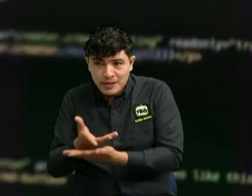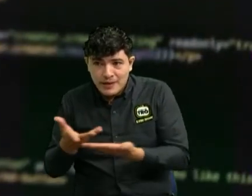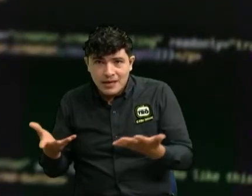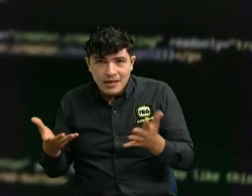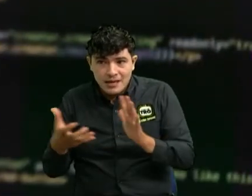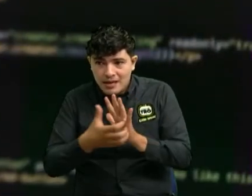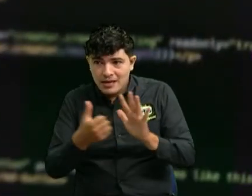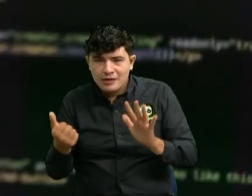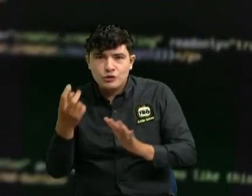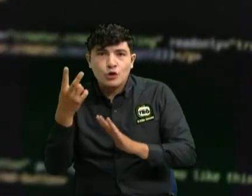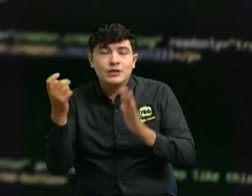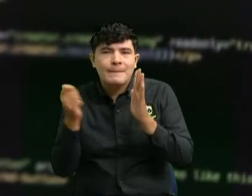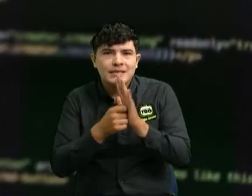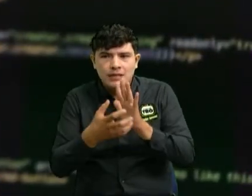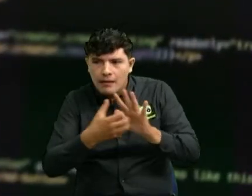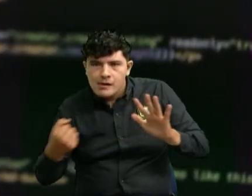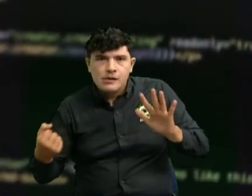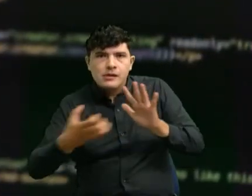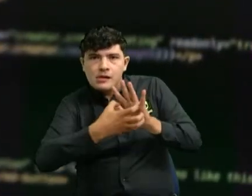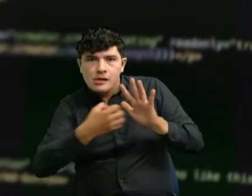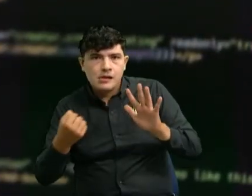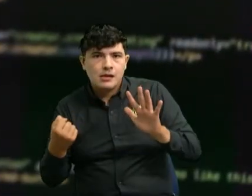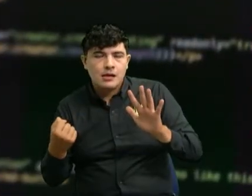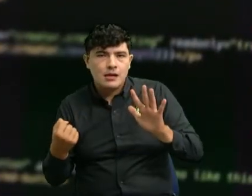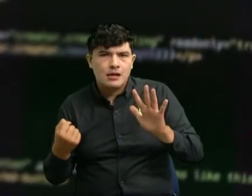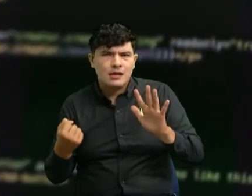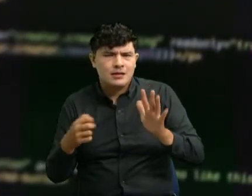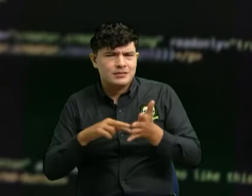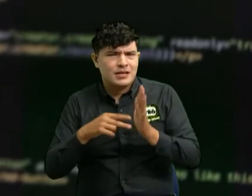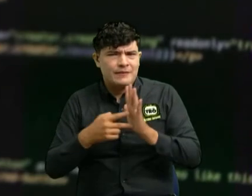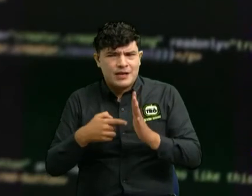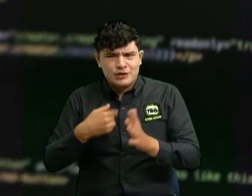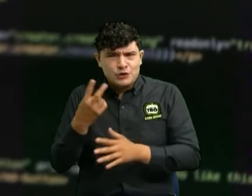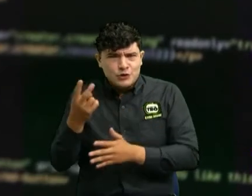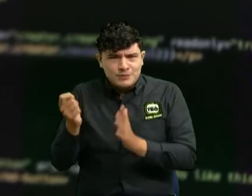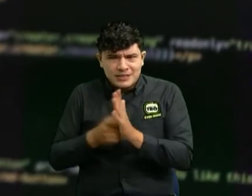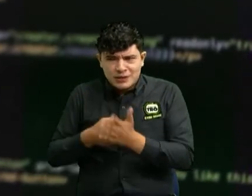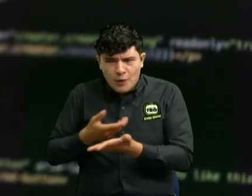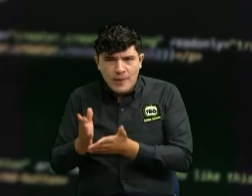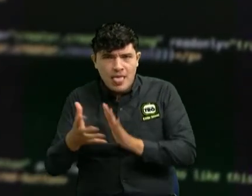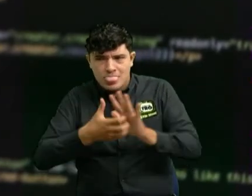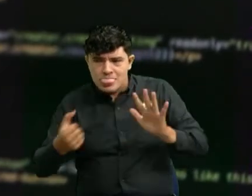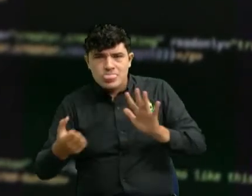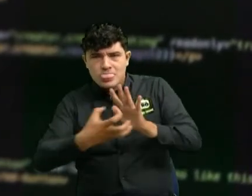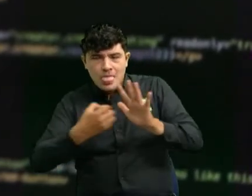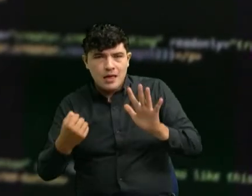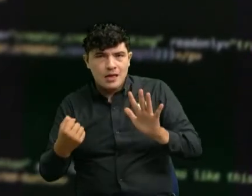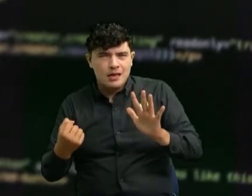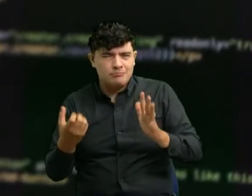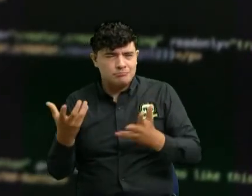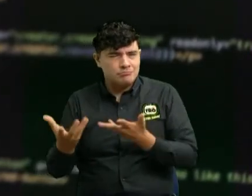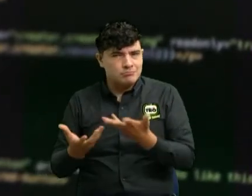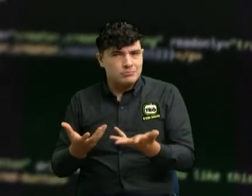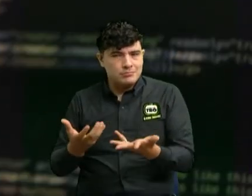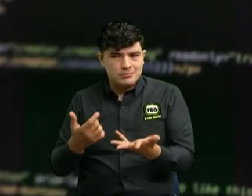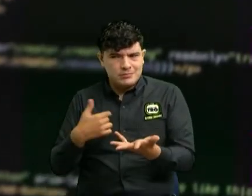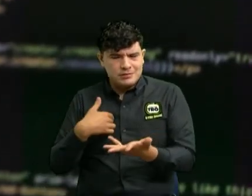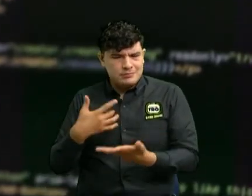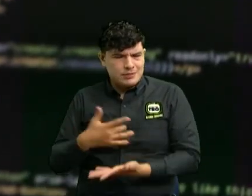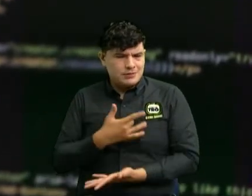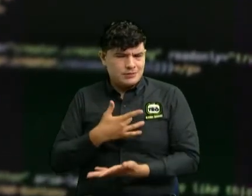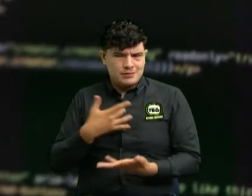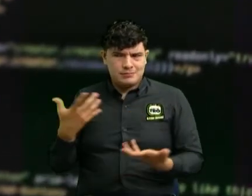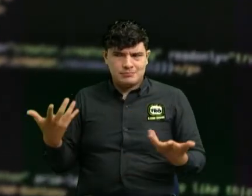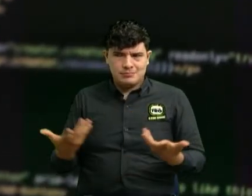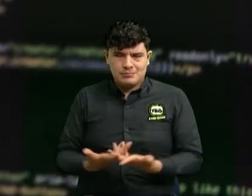descargaron dos veces el o sea como si yo era hecho doble la pundra ¿sí? entonces yo coloqué como quien